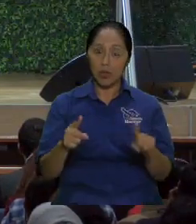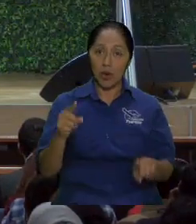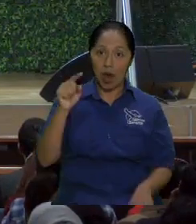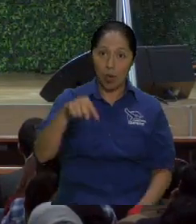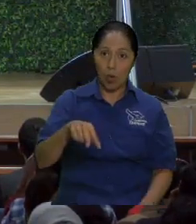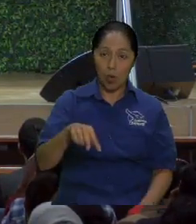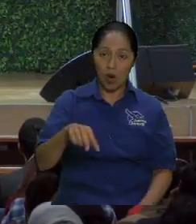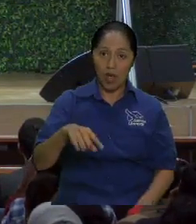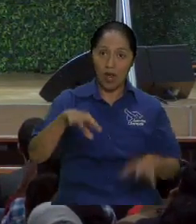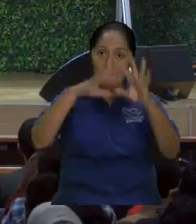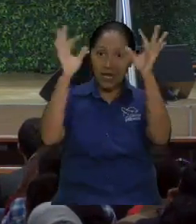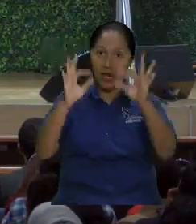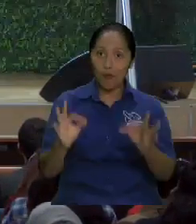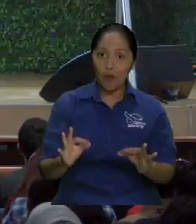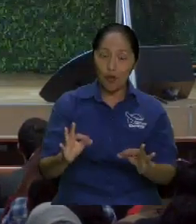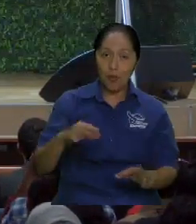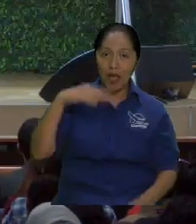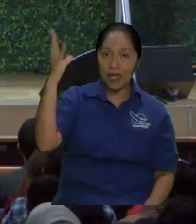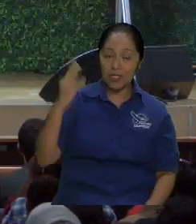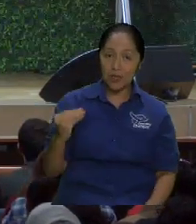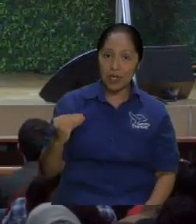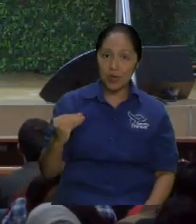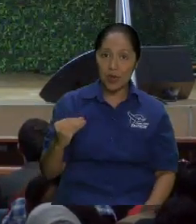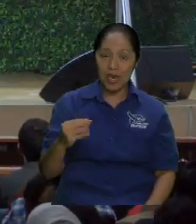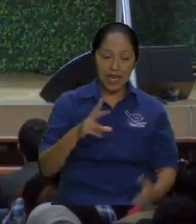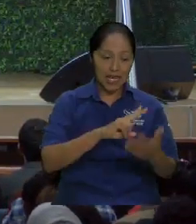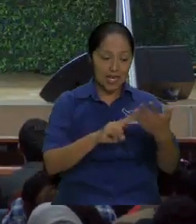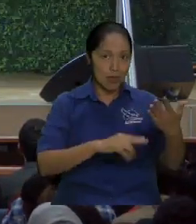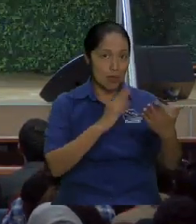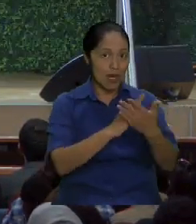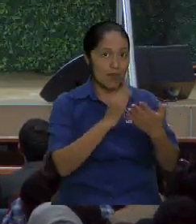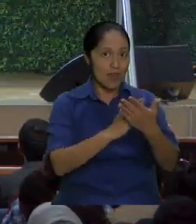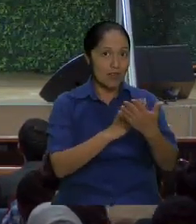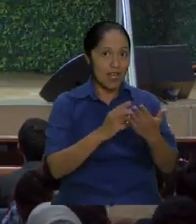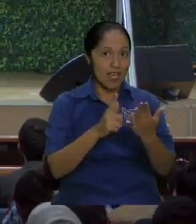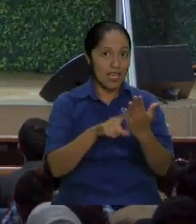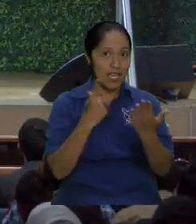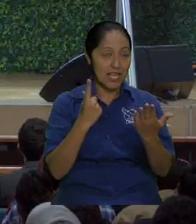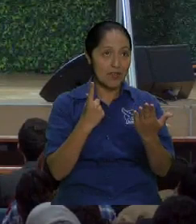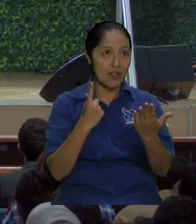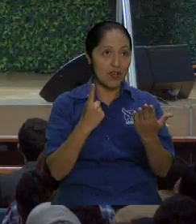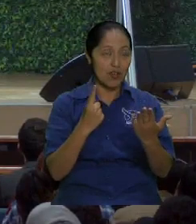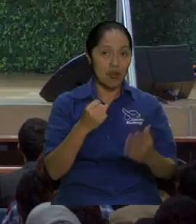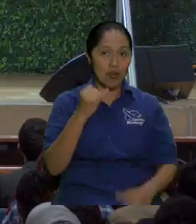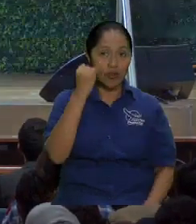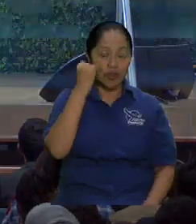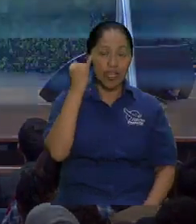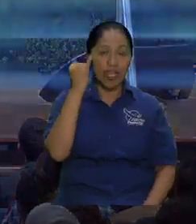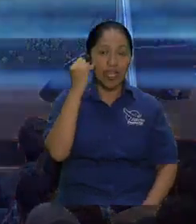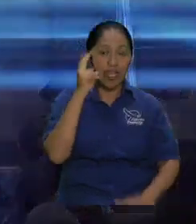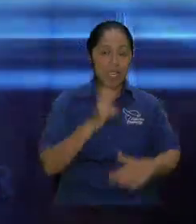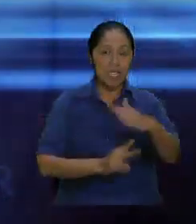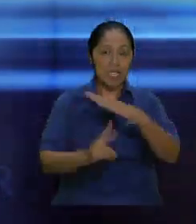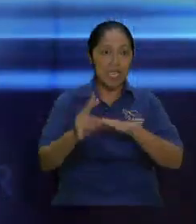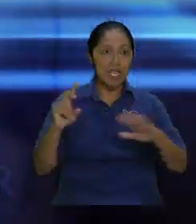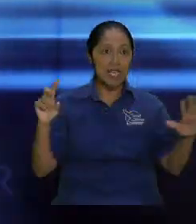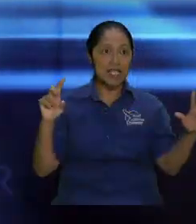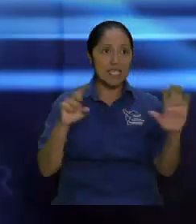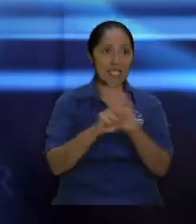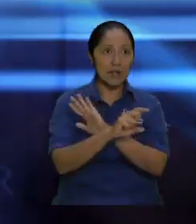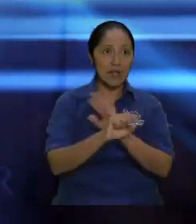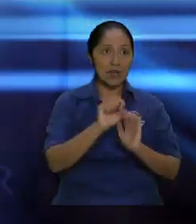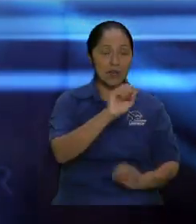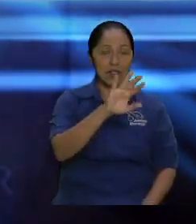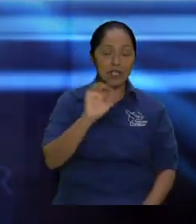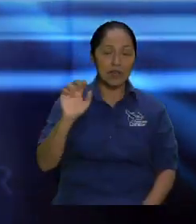miren los versículos, digamos cómo dice Isaías 55.2 lo dice bien claro. ¿Por qué gastáis vuestro dinero en lo